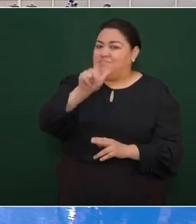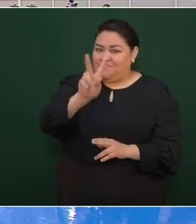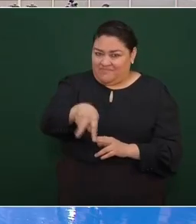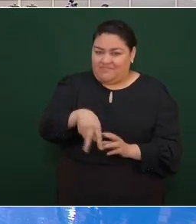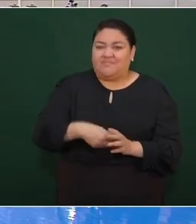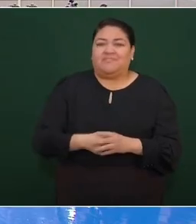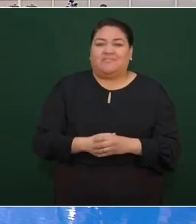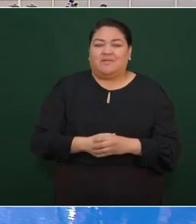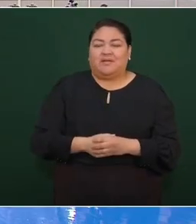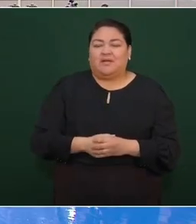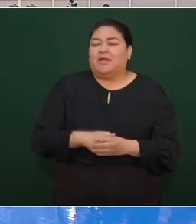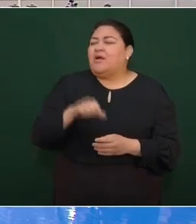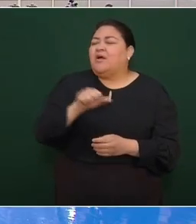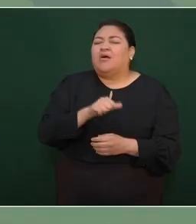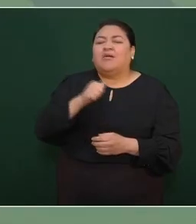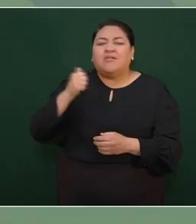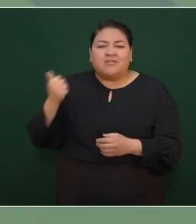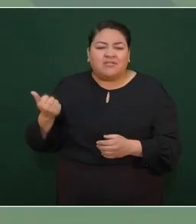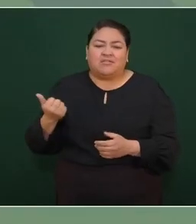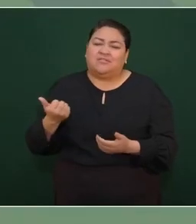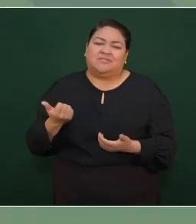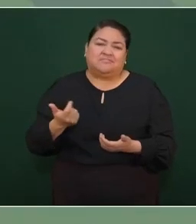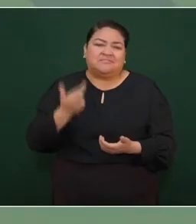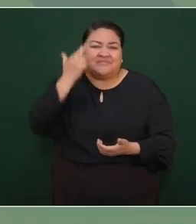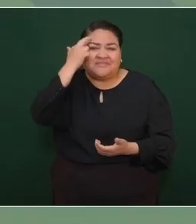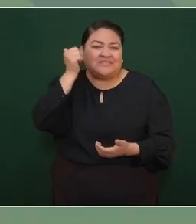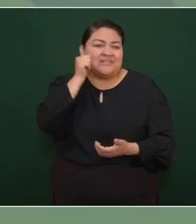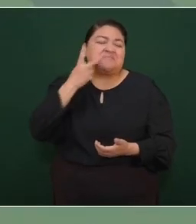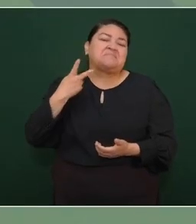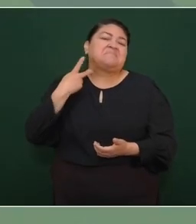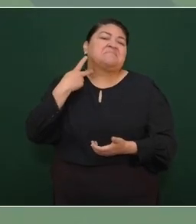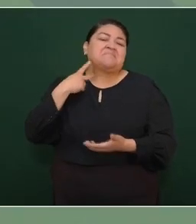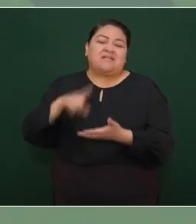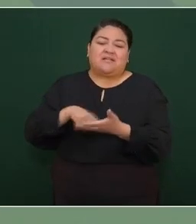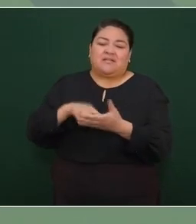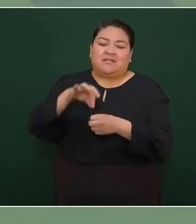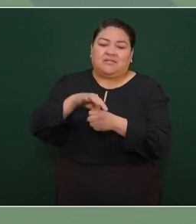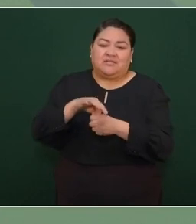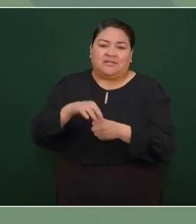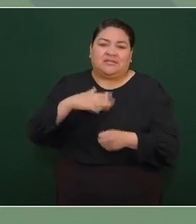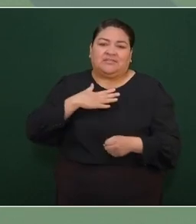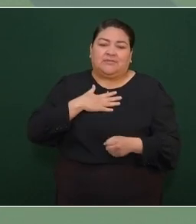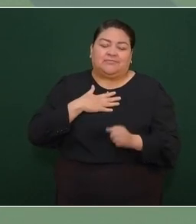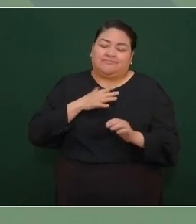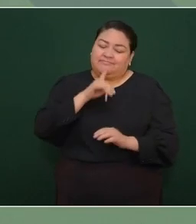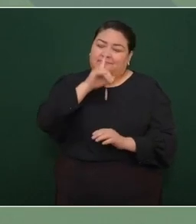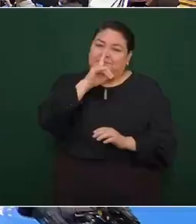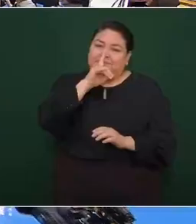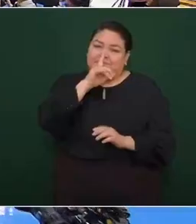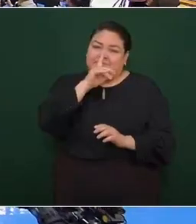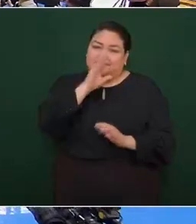ya lo otro es la parte política electoral no quiero meterme en eso